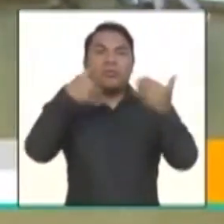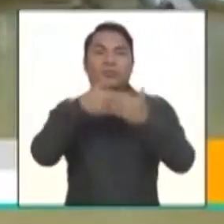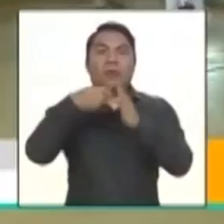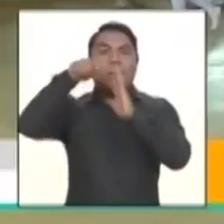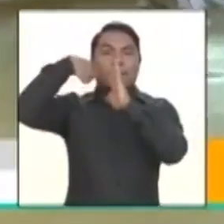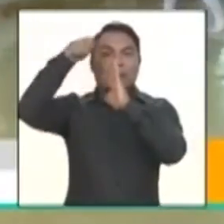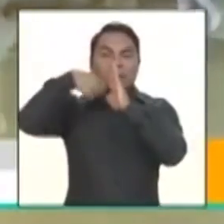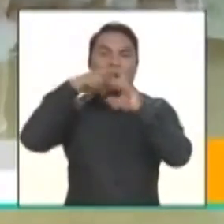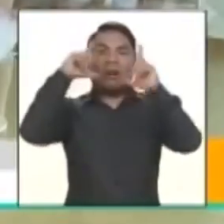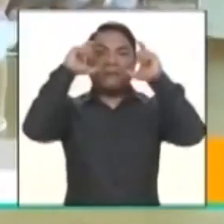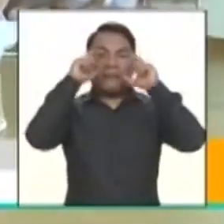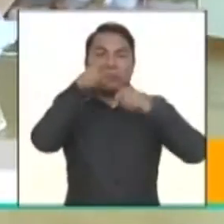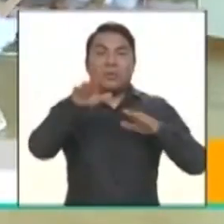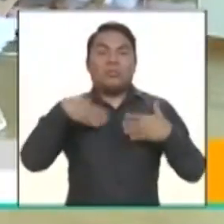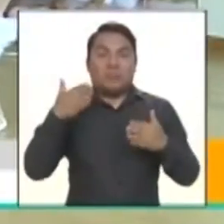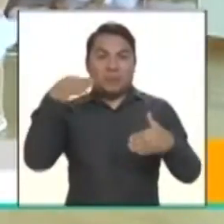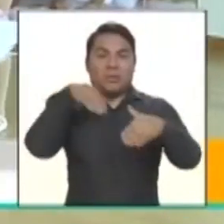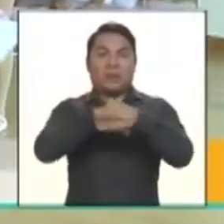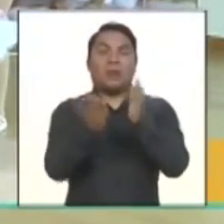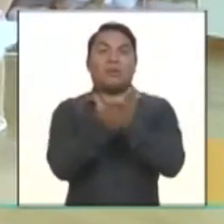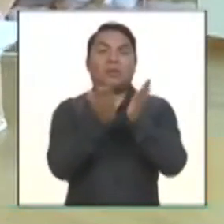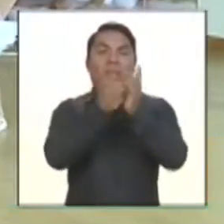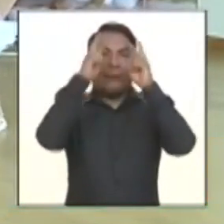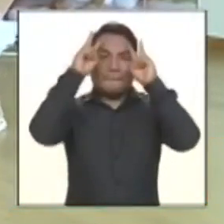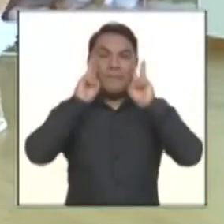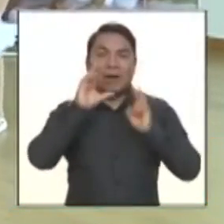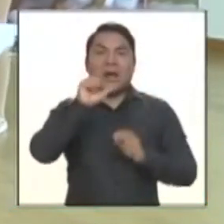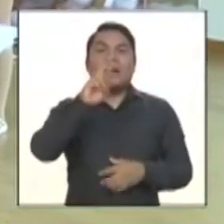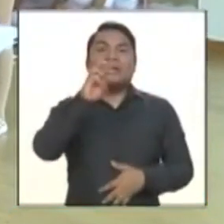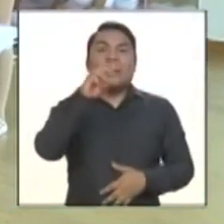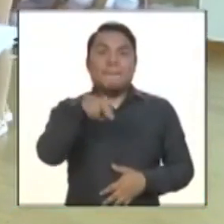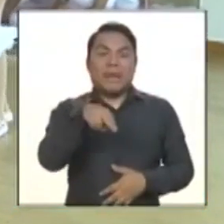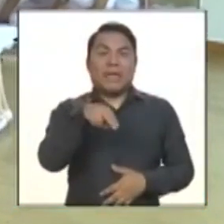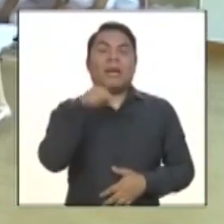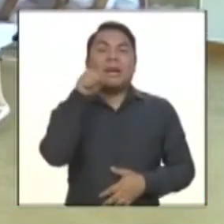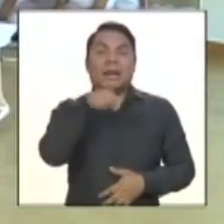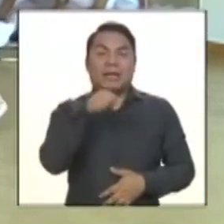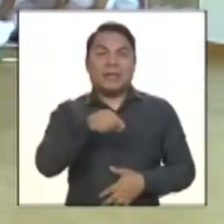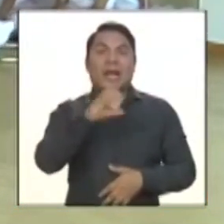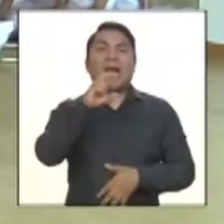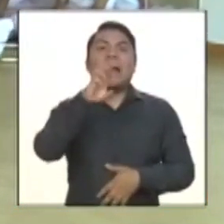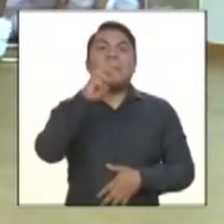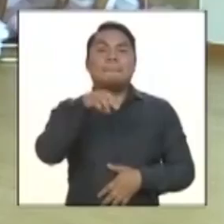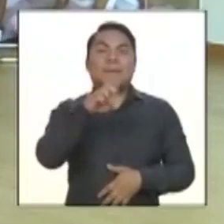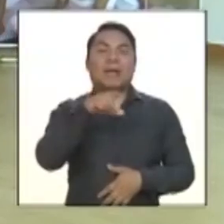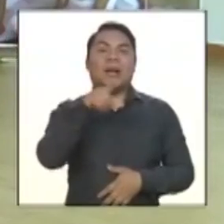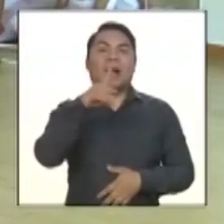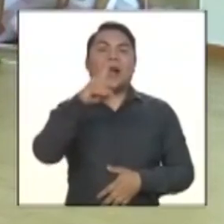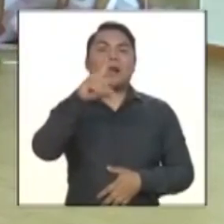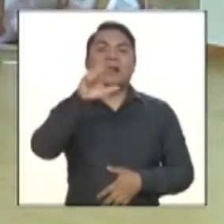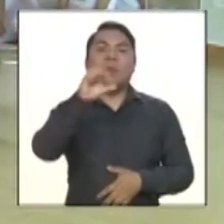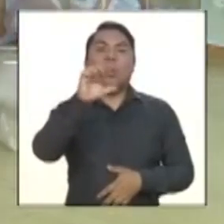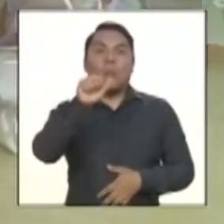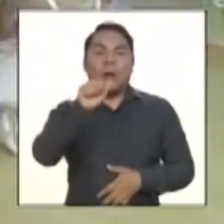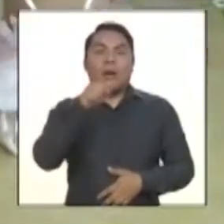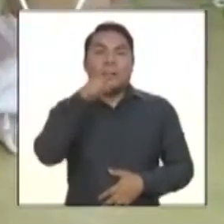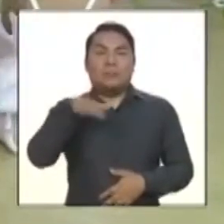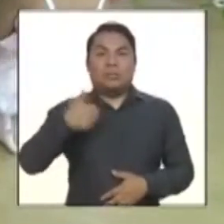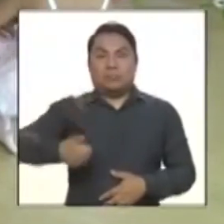todas las fotos. Pueden acercarse al Colegio Virgen del Carmen, también que está en Carmen de la Legua, para que a través de la directora puedan hacer la